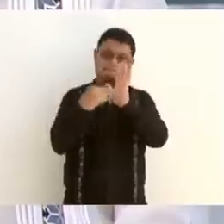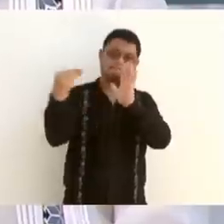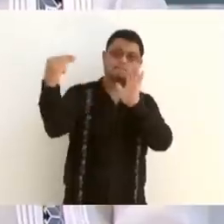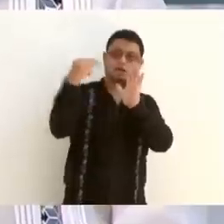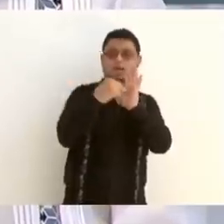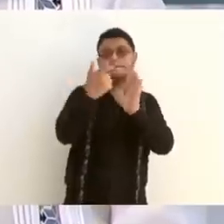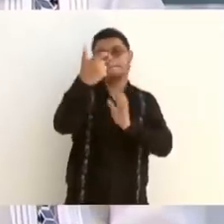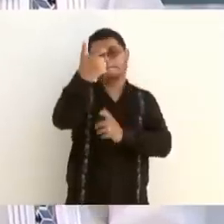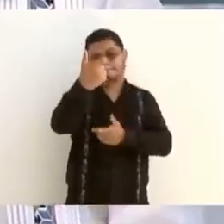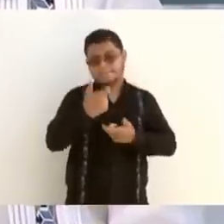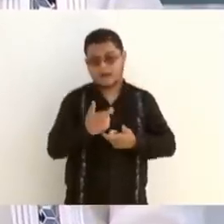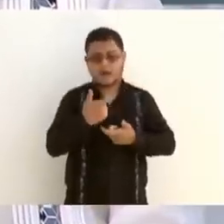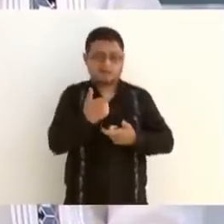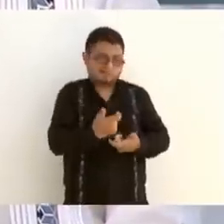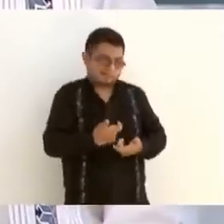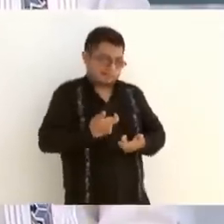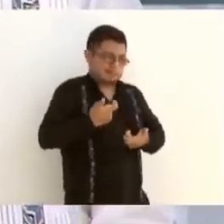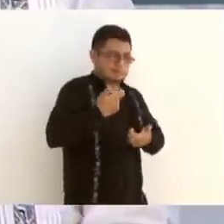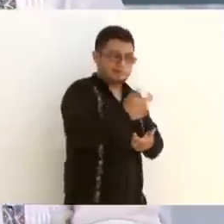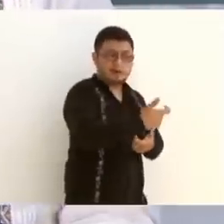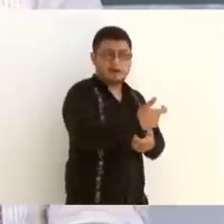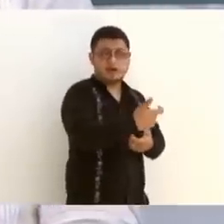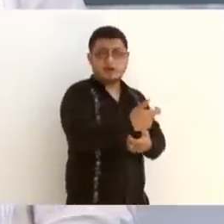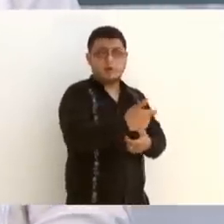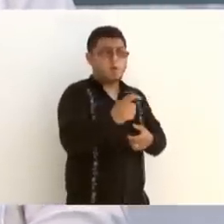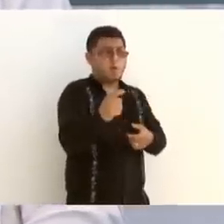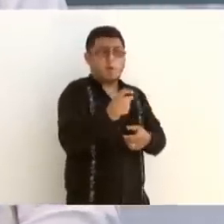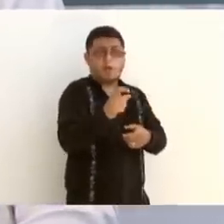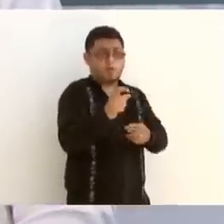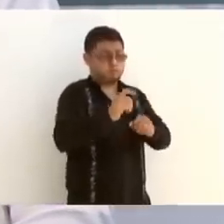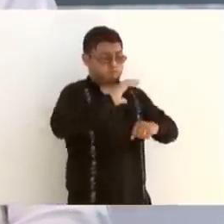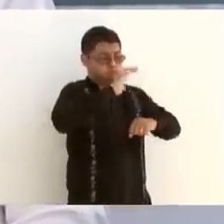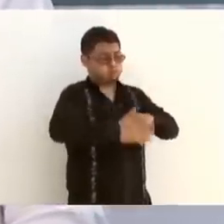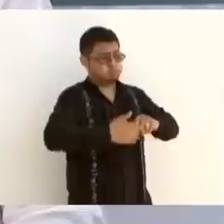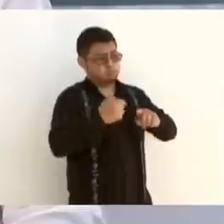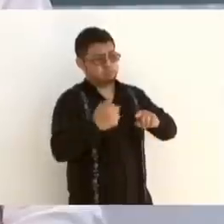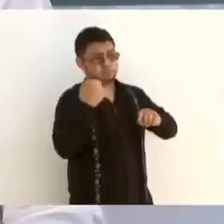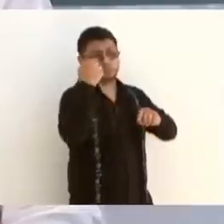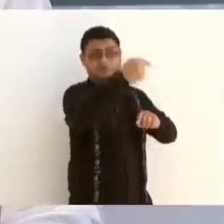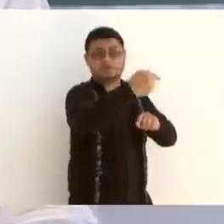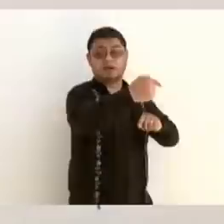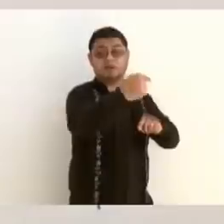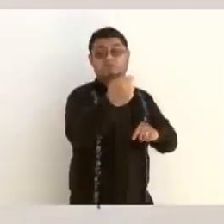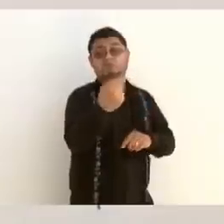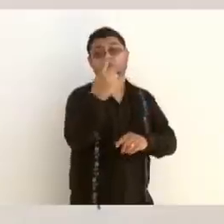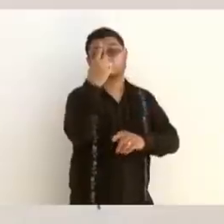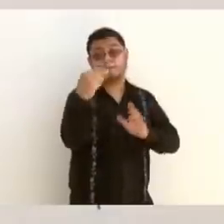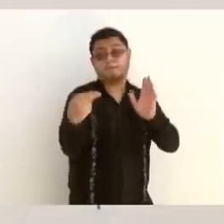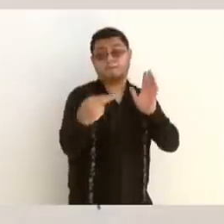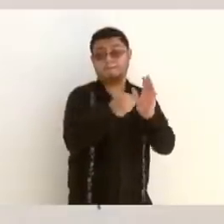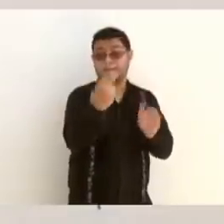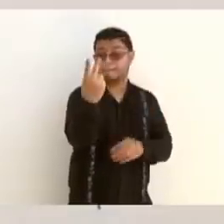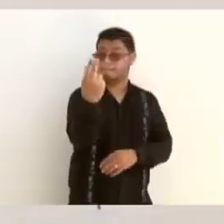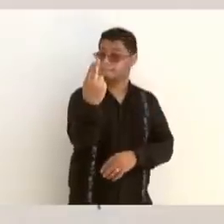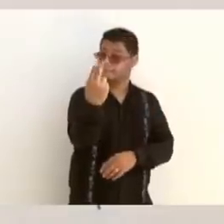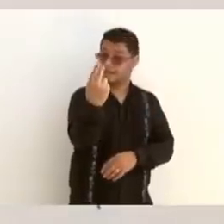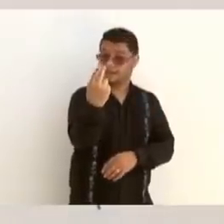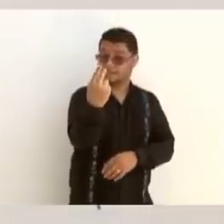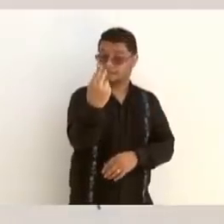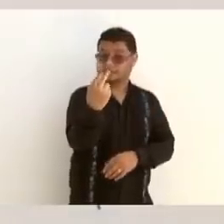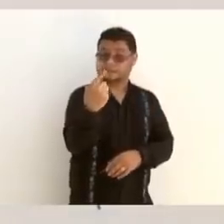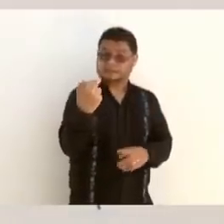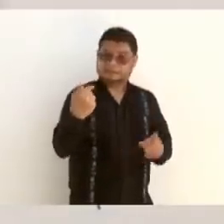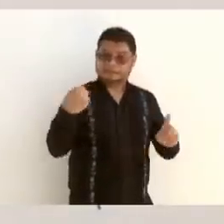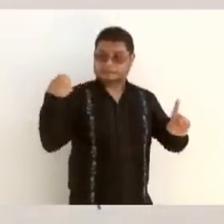Y se iba a terminar esa obra hasta el 2025. O sea, nos íbamos a